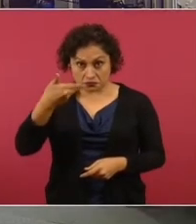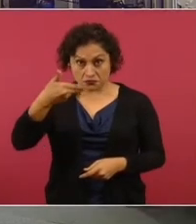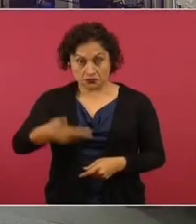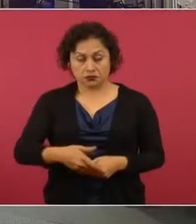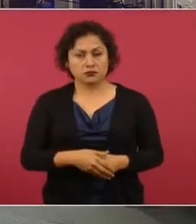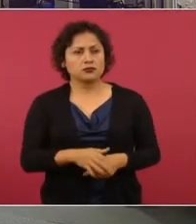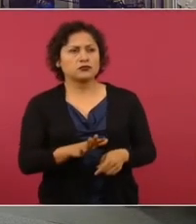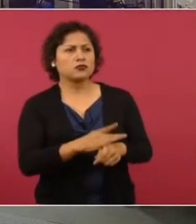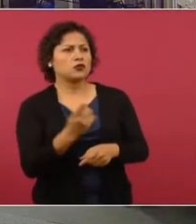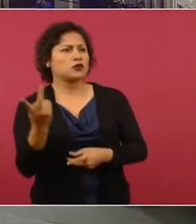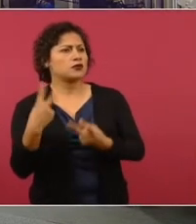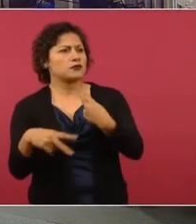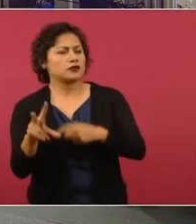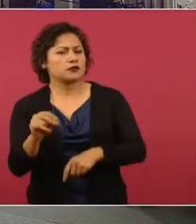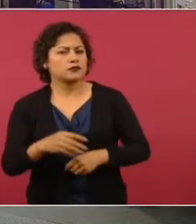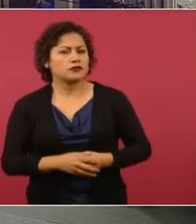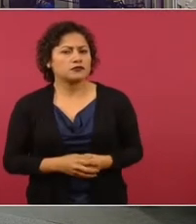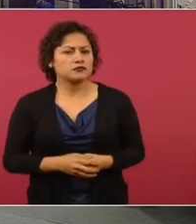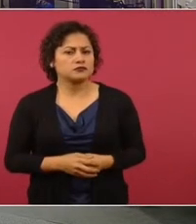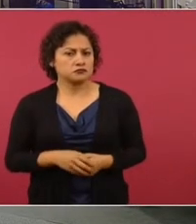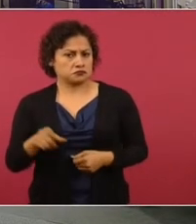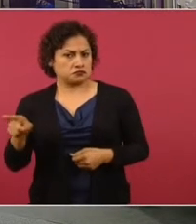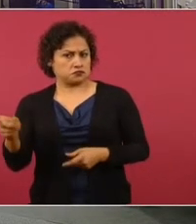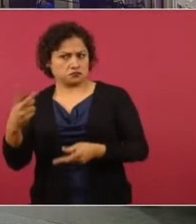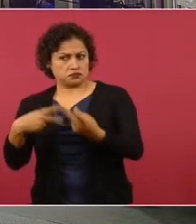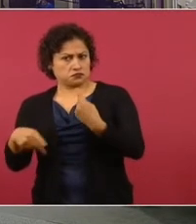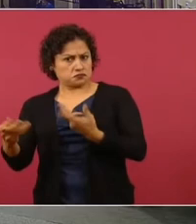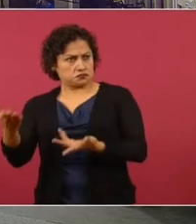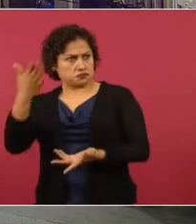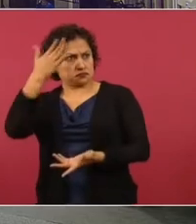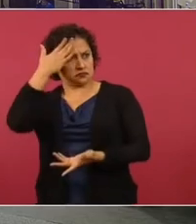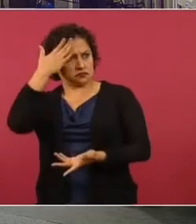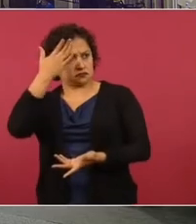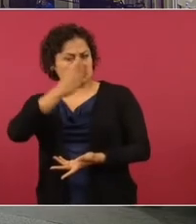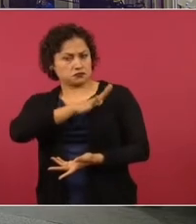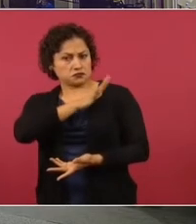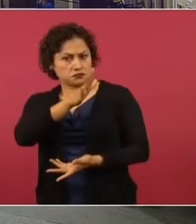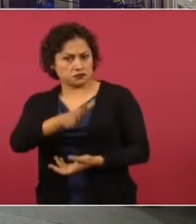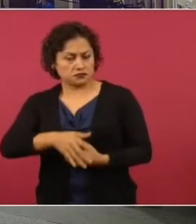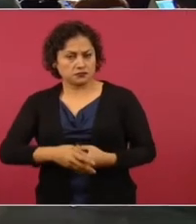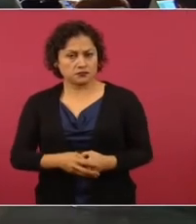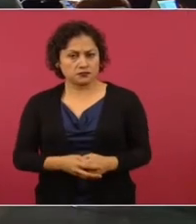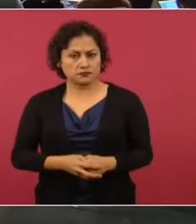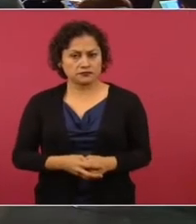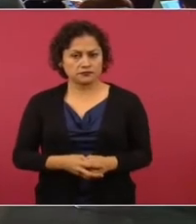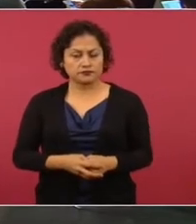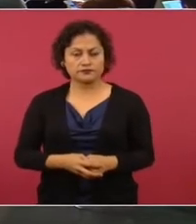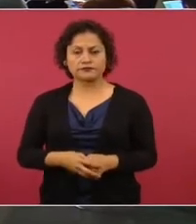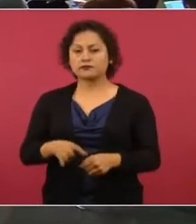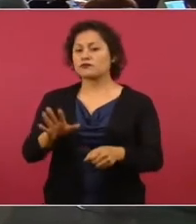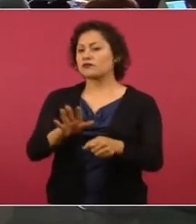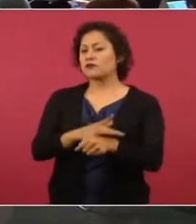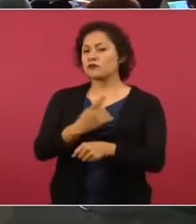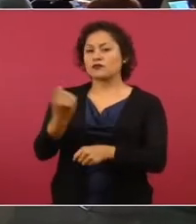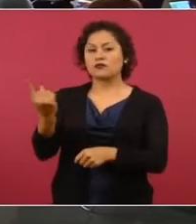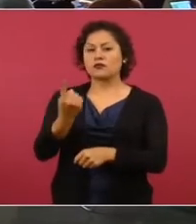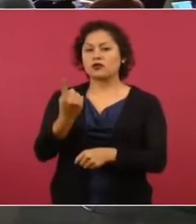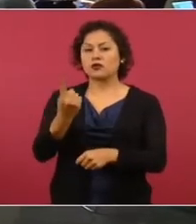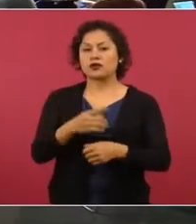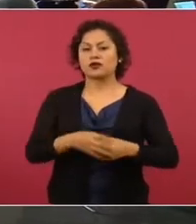no podría venir el presidente? ¿Por qué no es